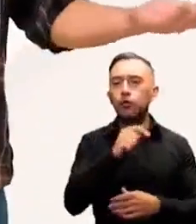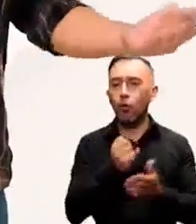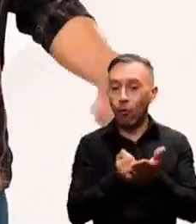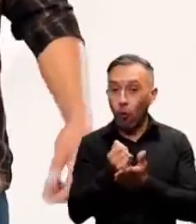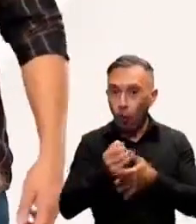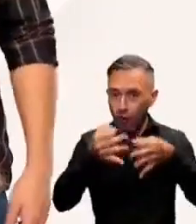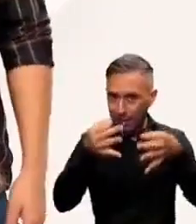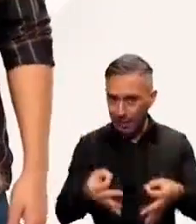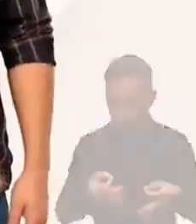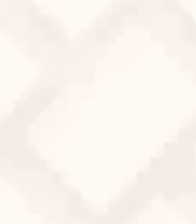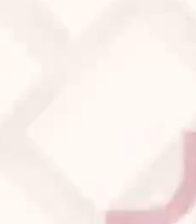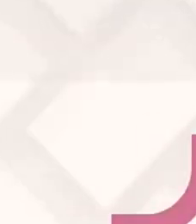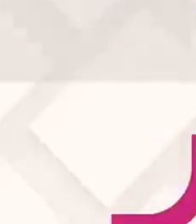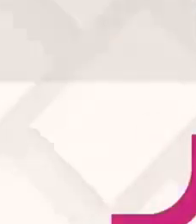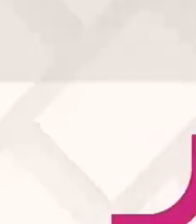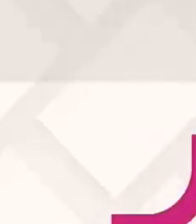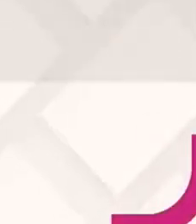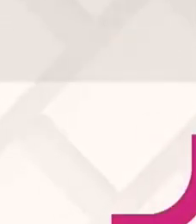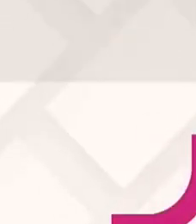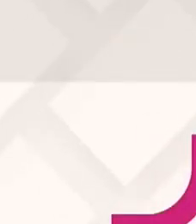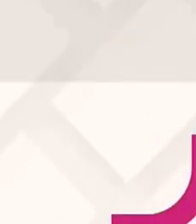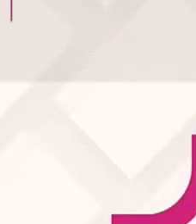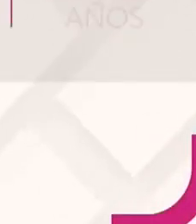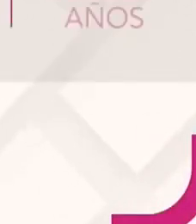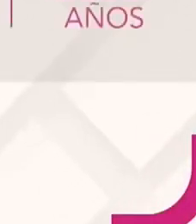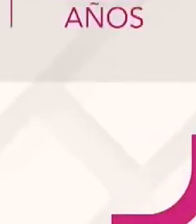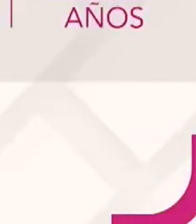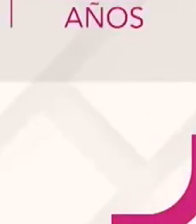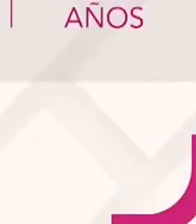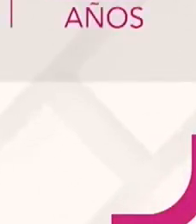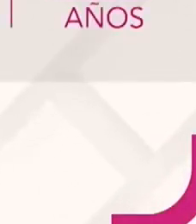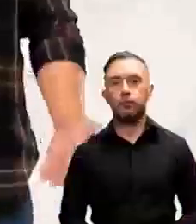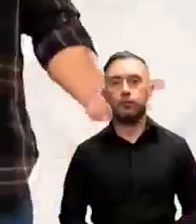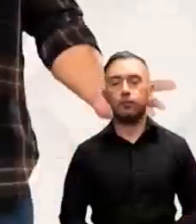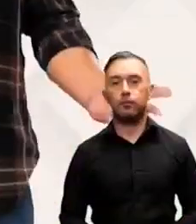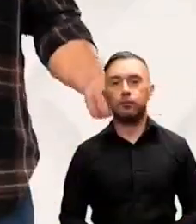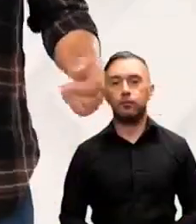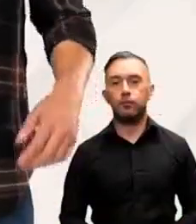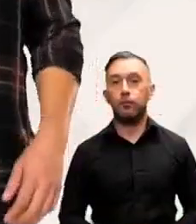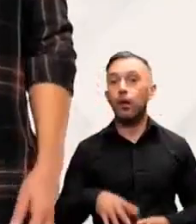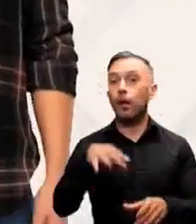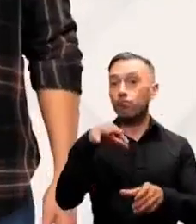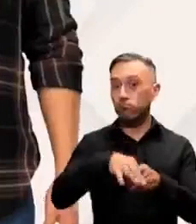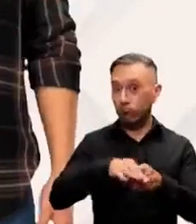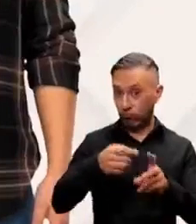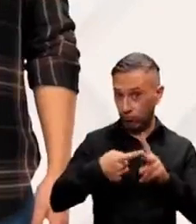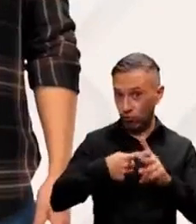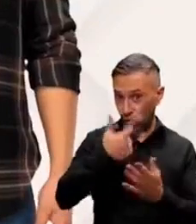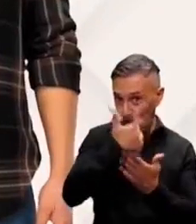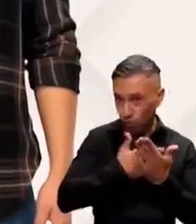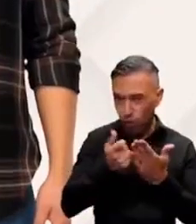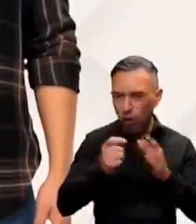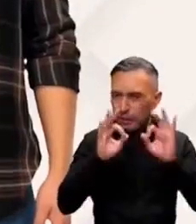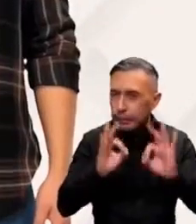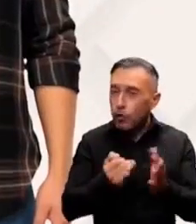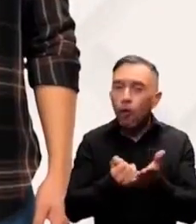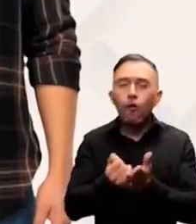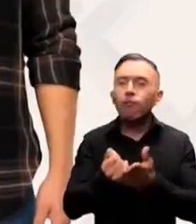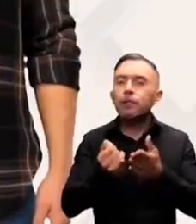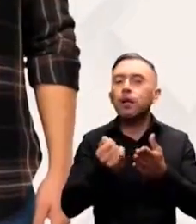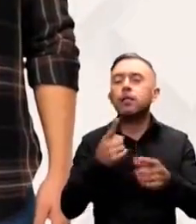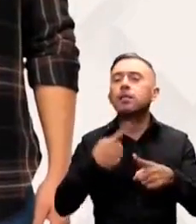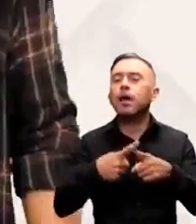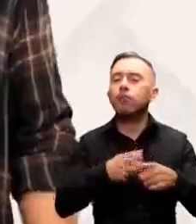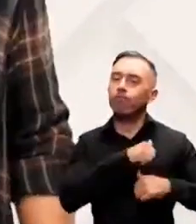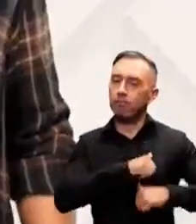informan los resultados oficiales contamos todas contamos todos INE el INE es la única fuente oficial de los resultados electorales